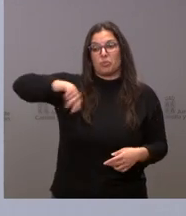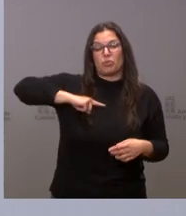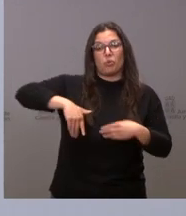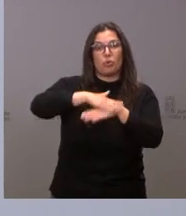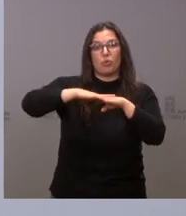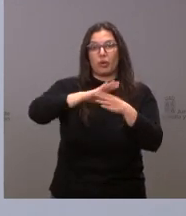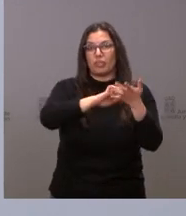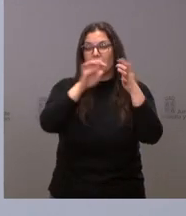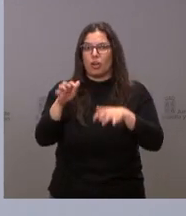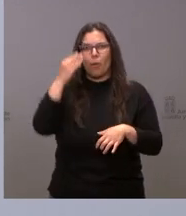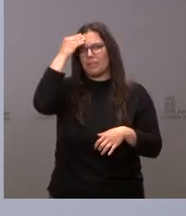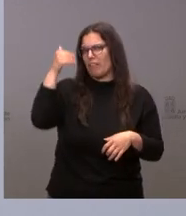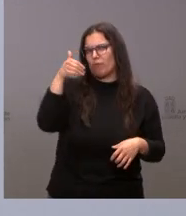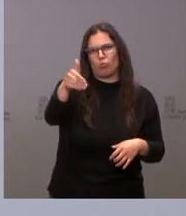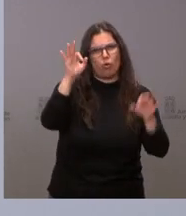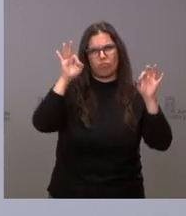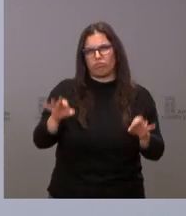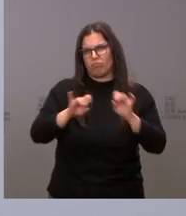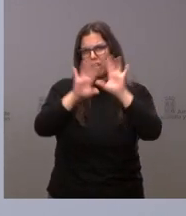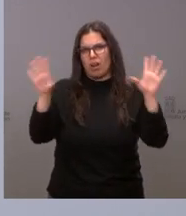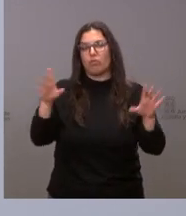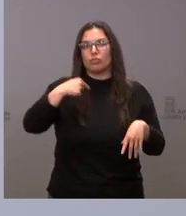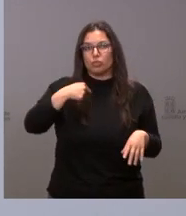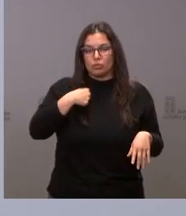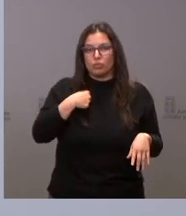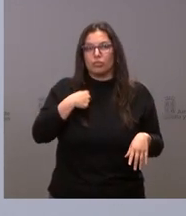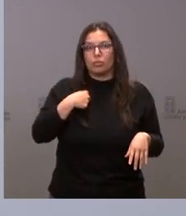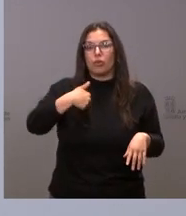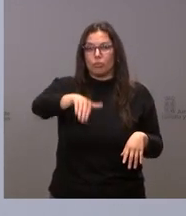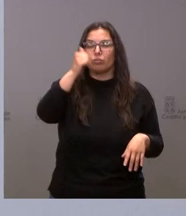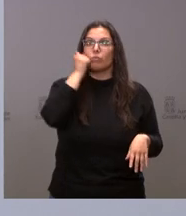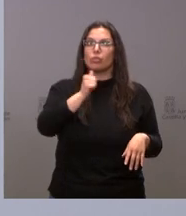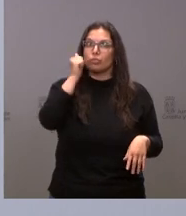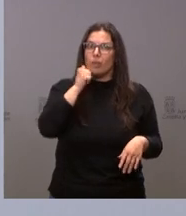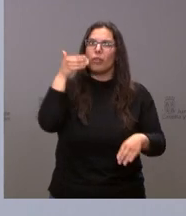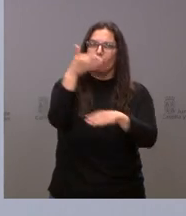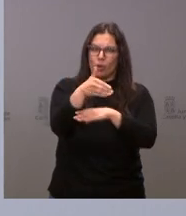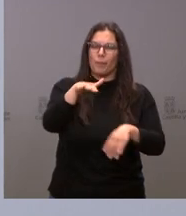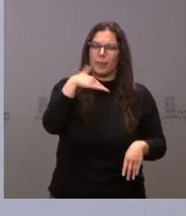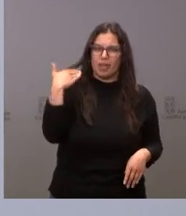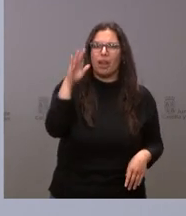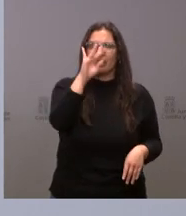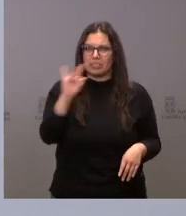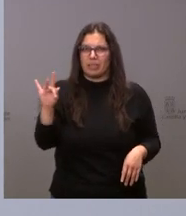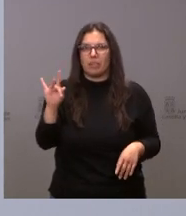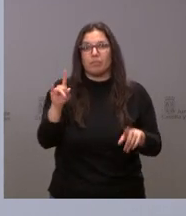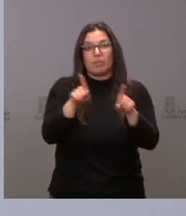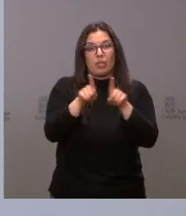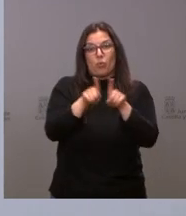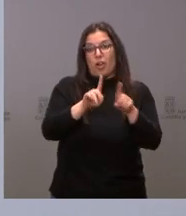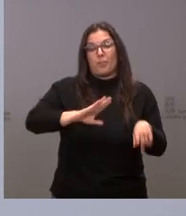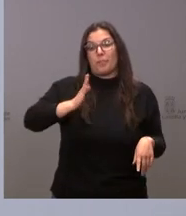y León va a mirar hacia adelante y estaré el sábado en Villalar como estaré mañana